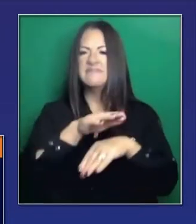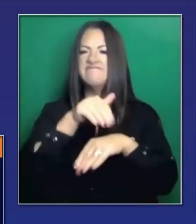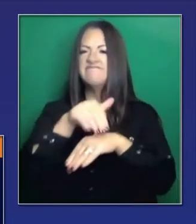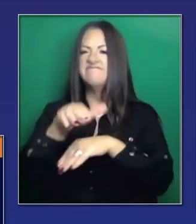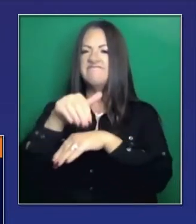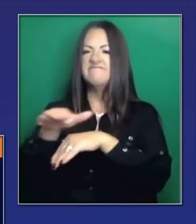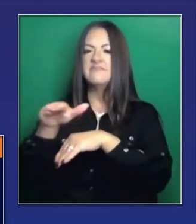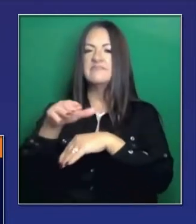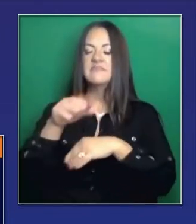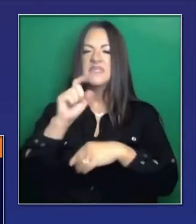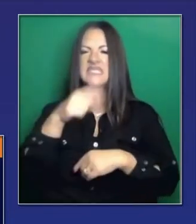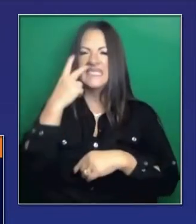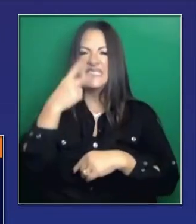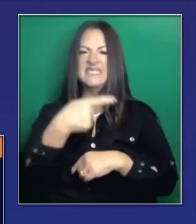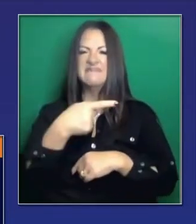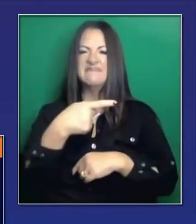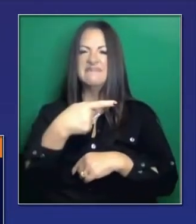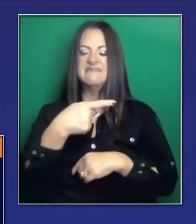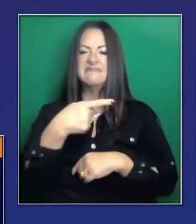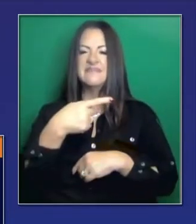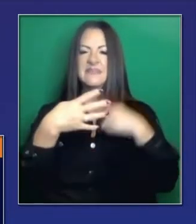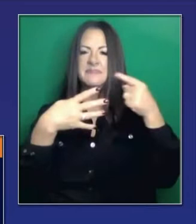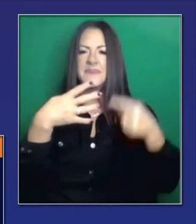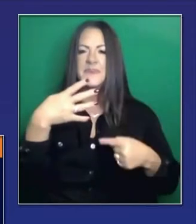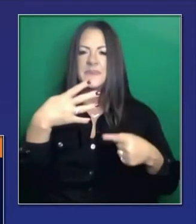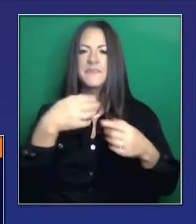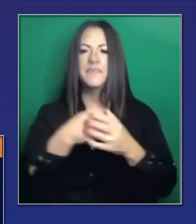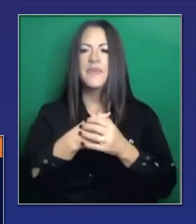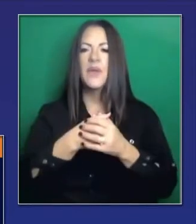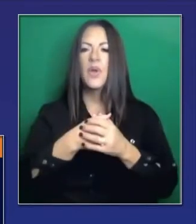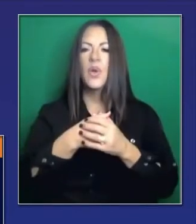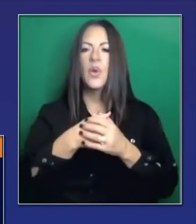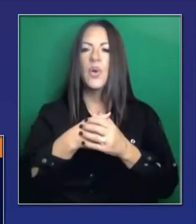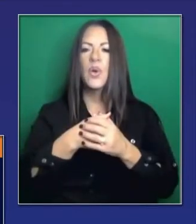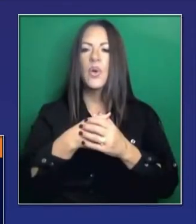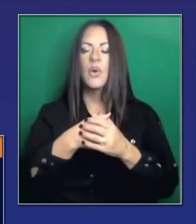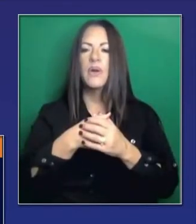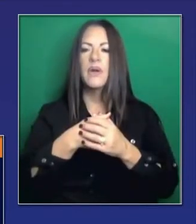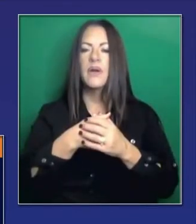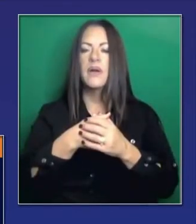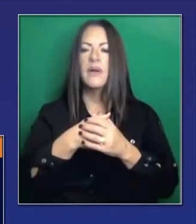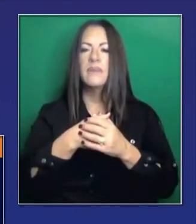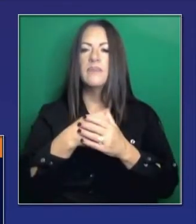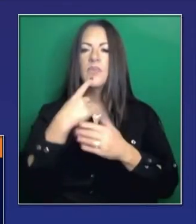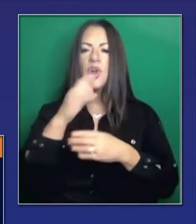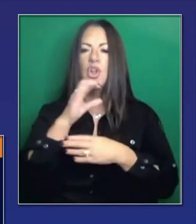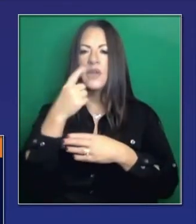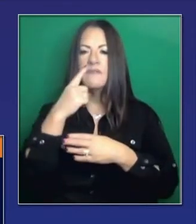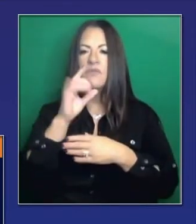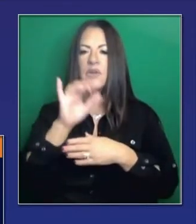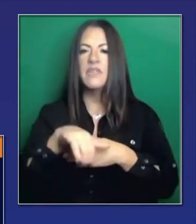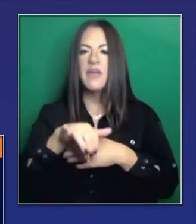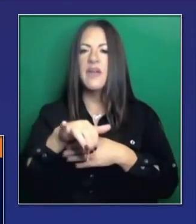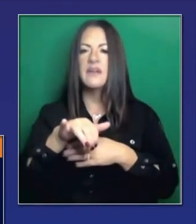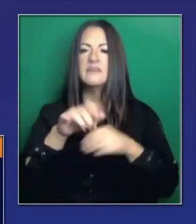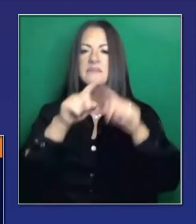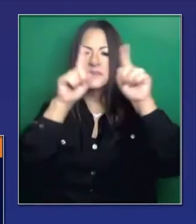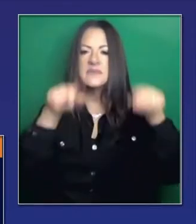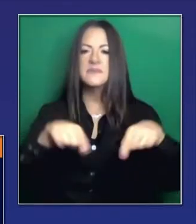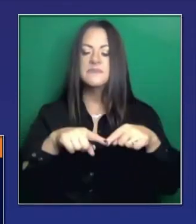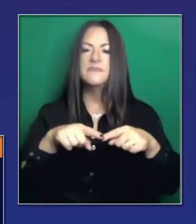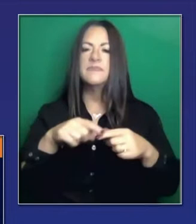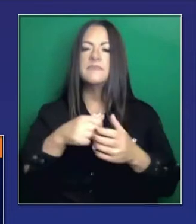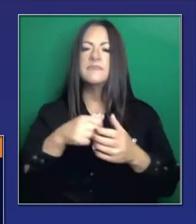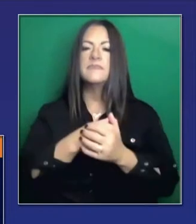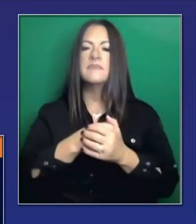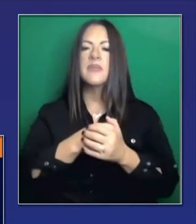Y esto se desplegó. Hoy esperamos desplegarlos para capacidad de rellenar algunos de los tanques de